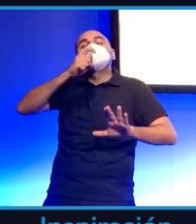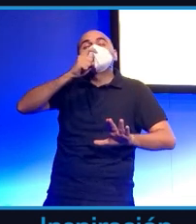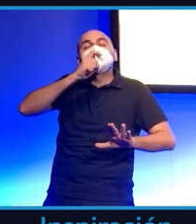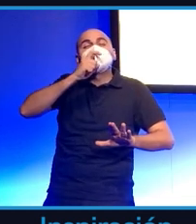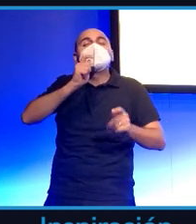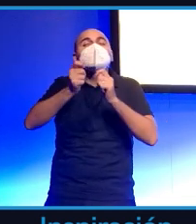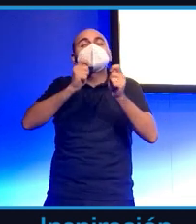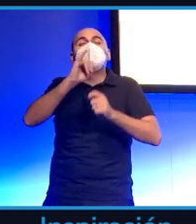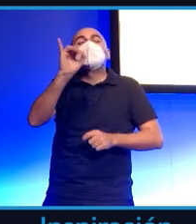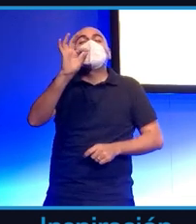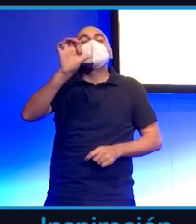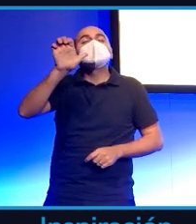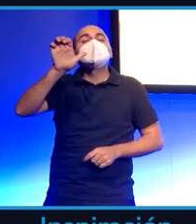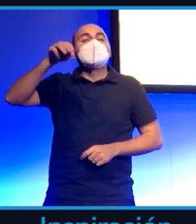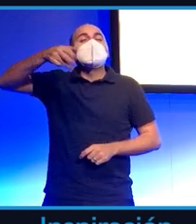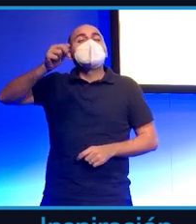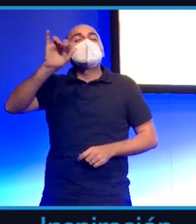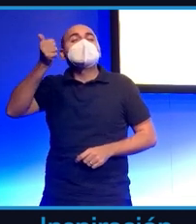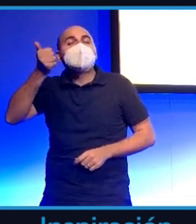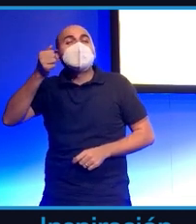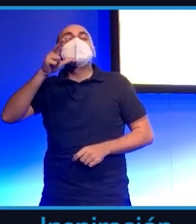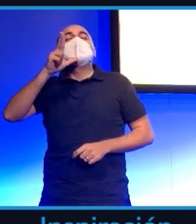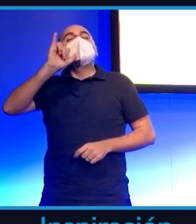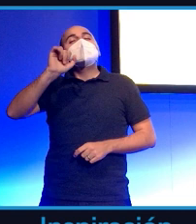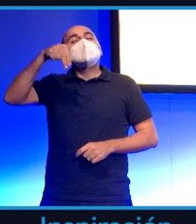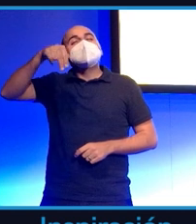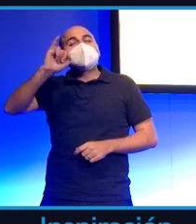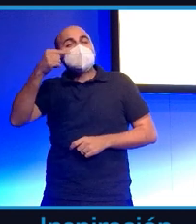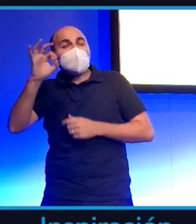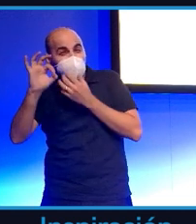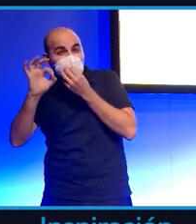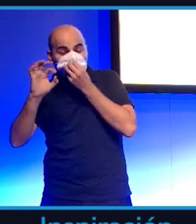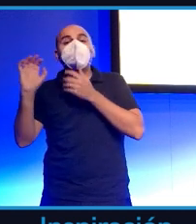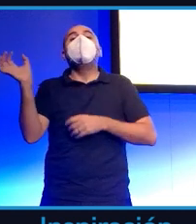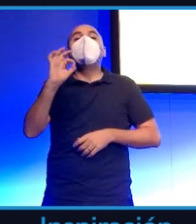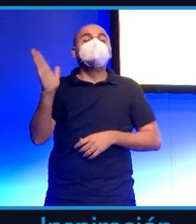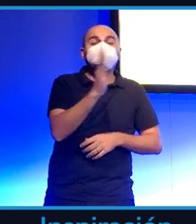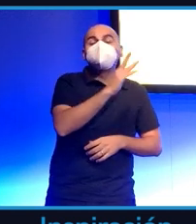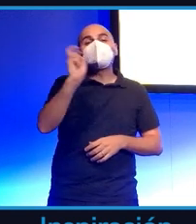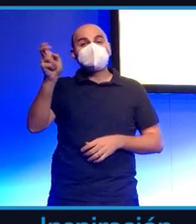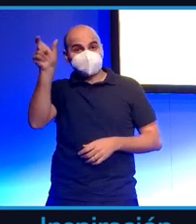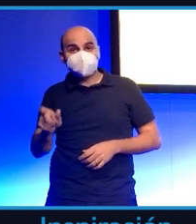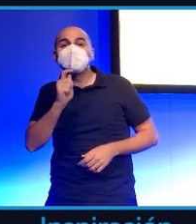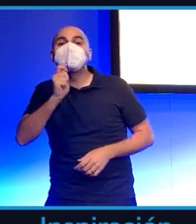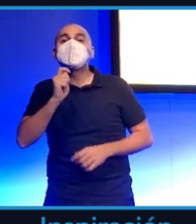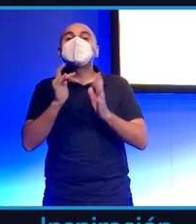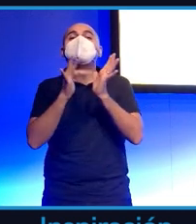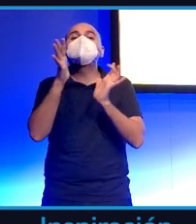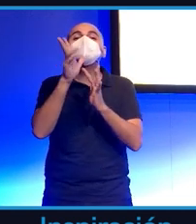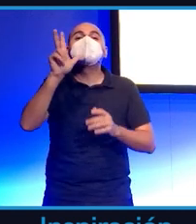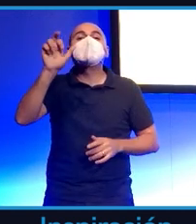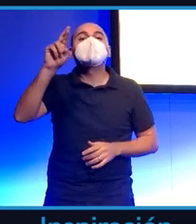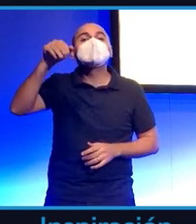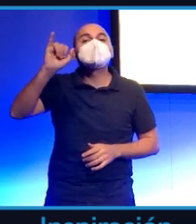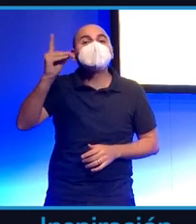punzantes. Punzantes pues si era Mercedes Milá cuando empezó haciendo entrevistas o ahora hay una gran representante